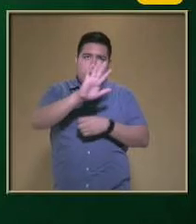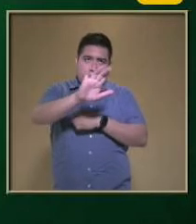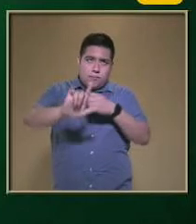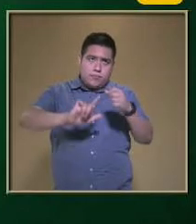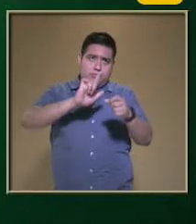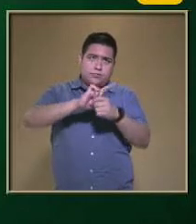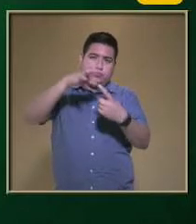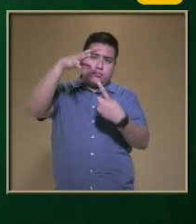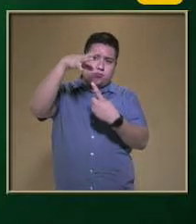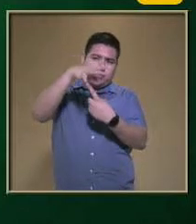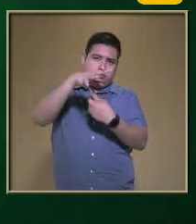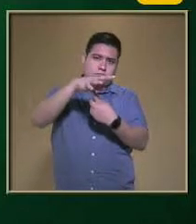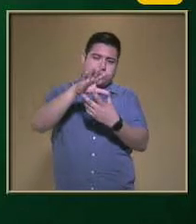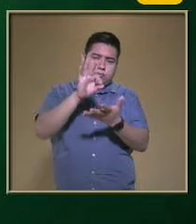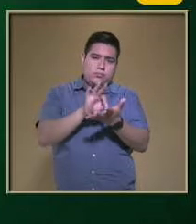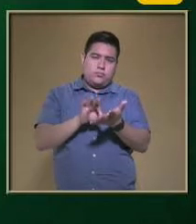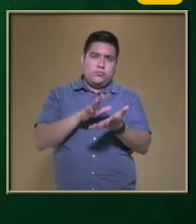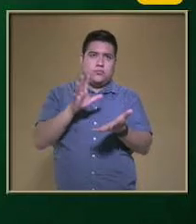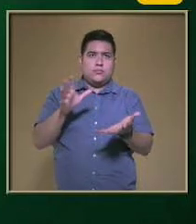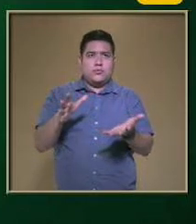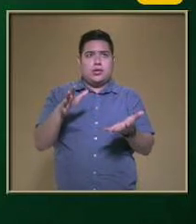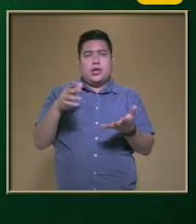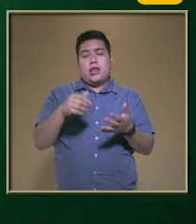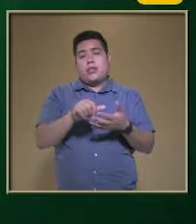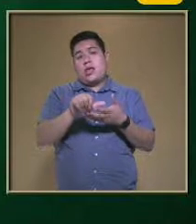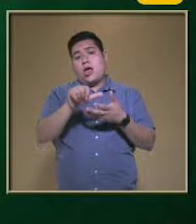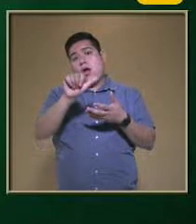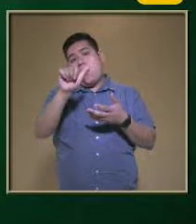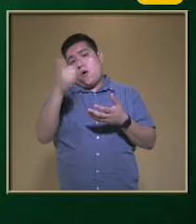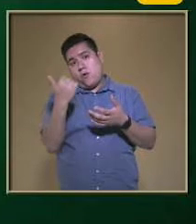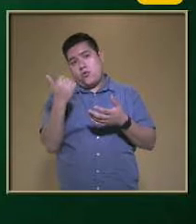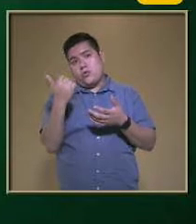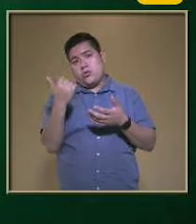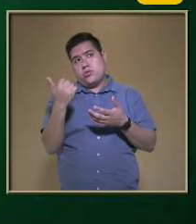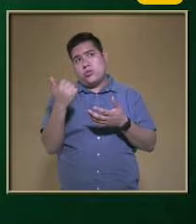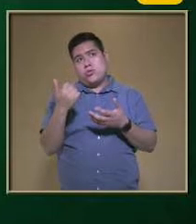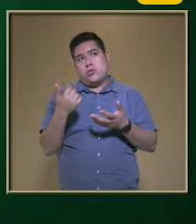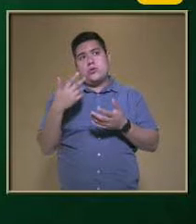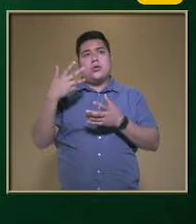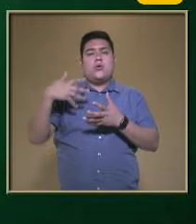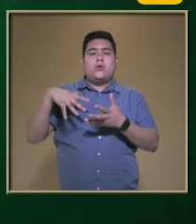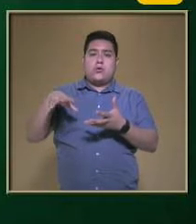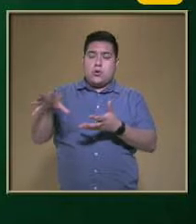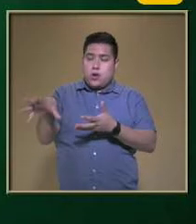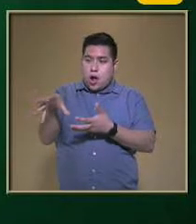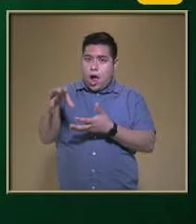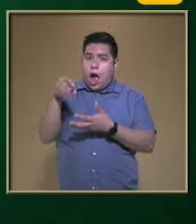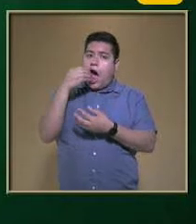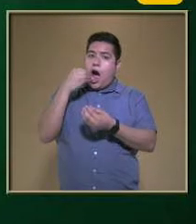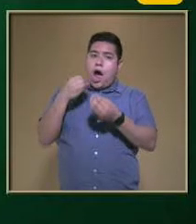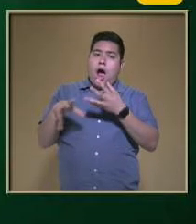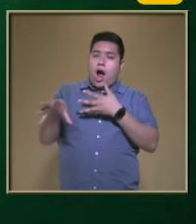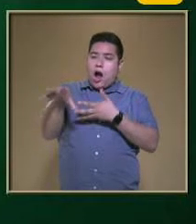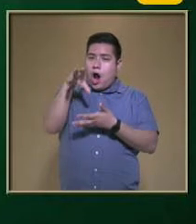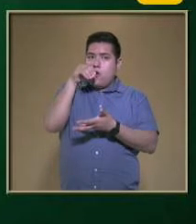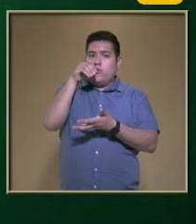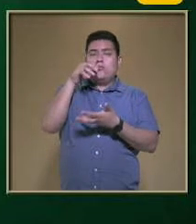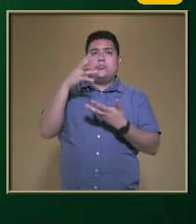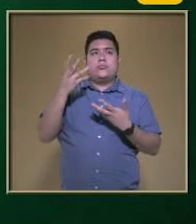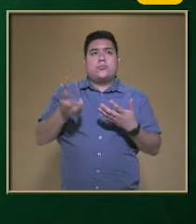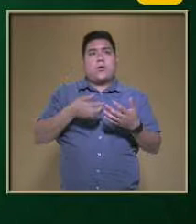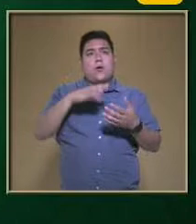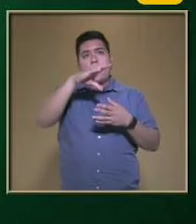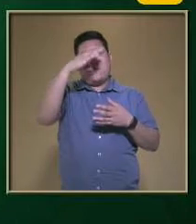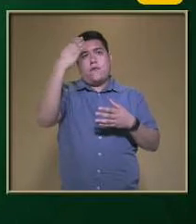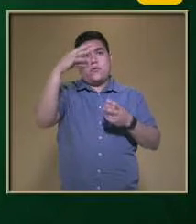Hongos Y protozoarios Que toman Los nutrientes De otros Es decir Son unos Consumidores Aquí tenemos Una imagen Donde vemos